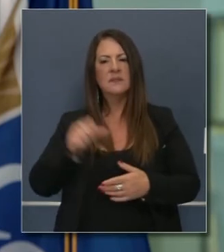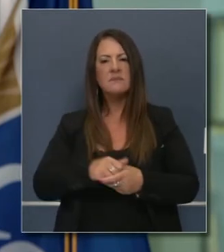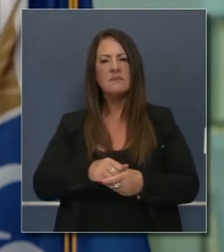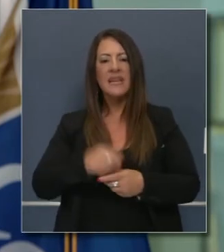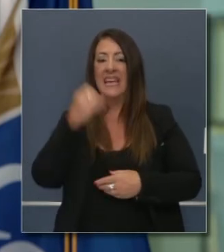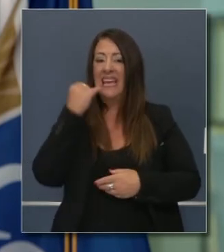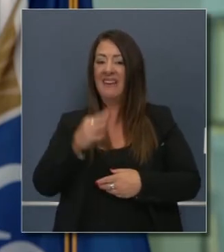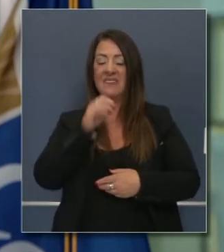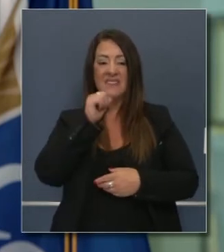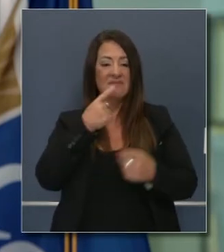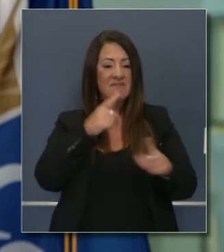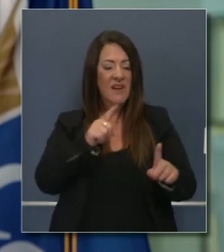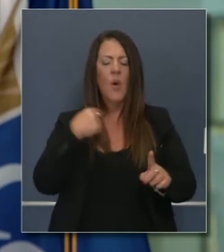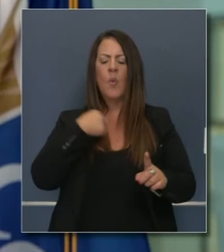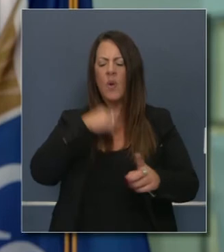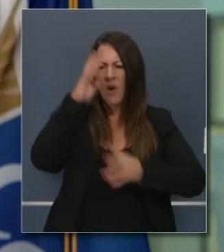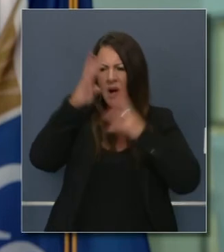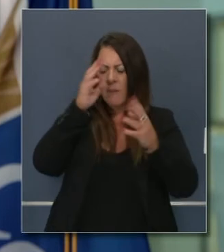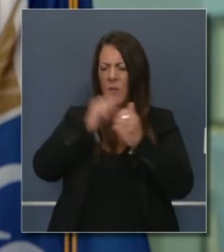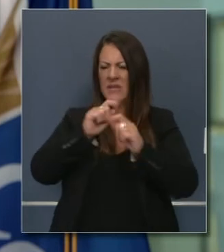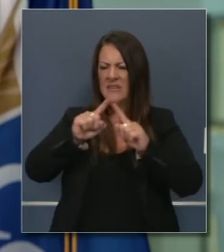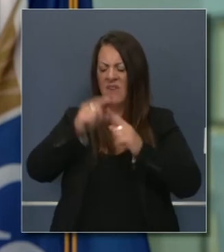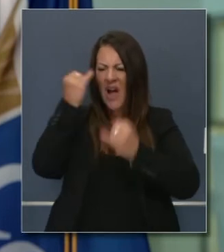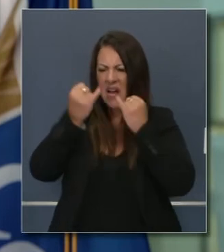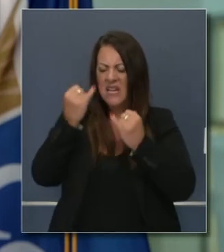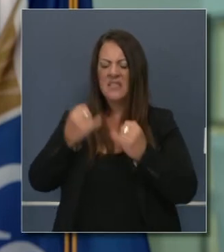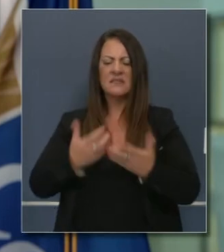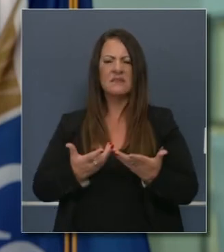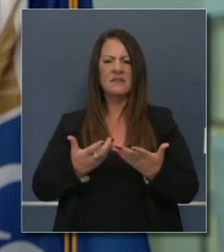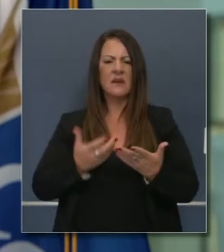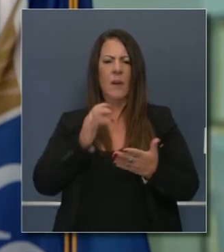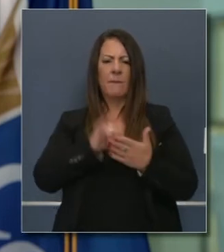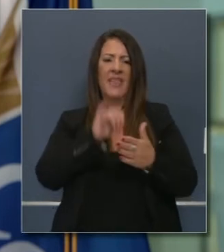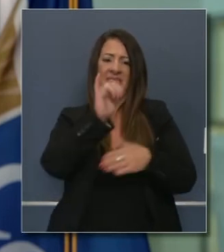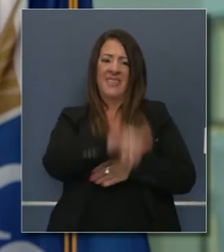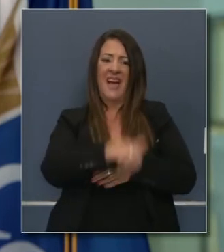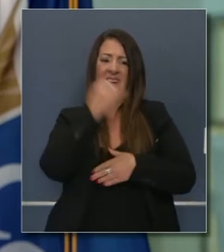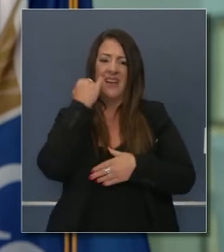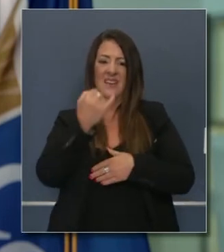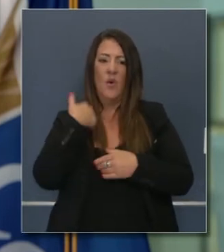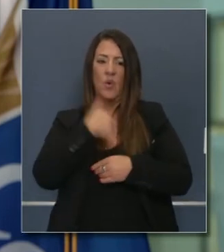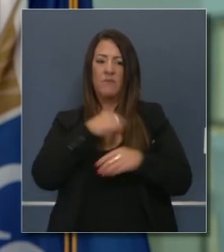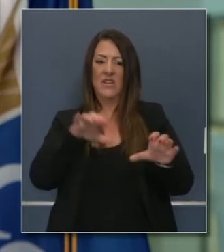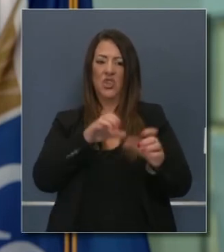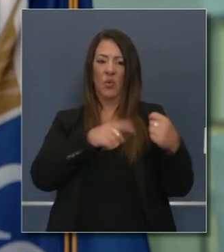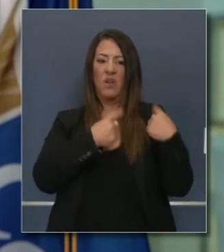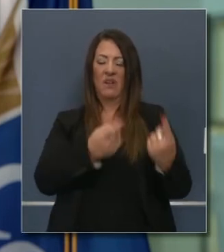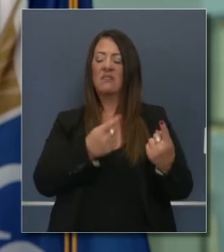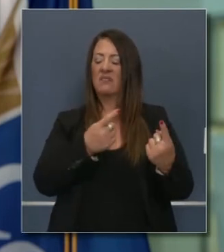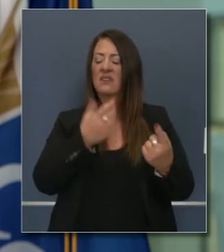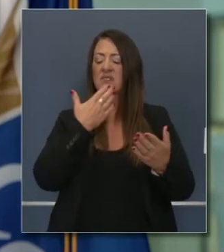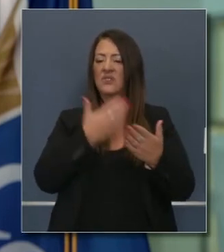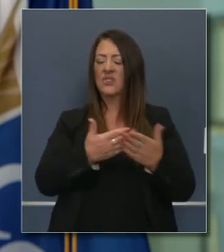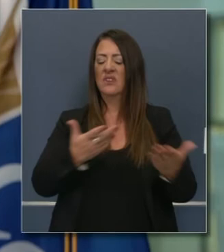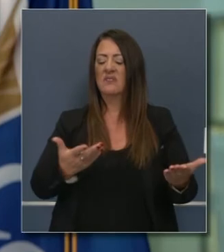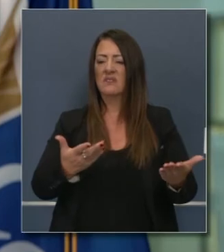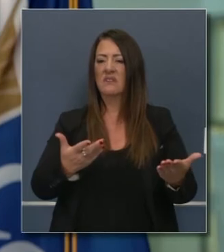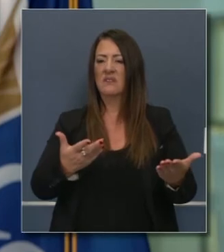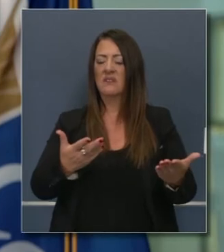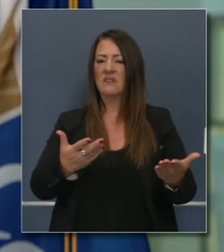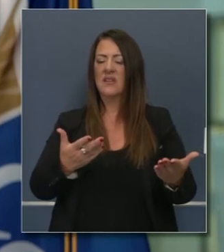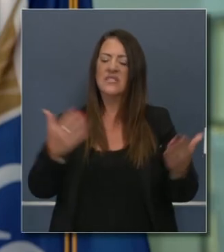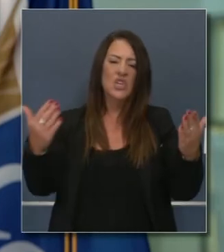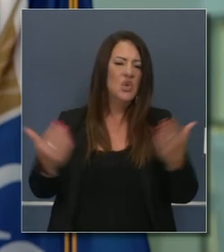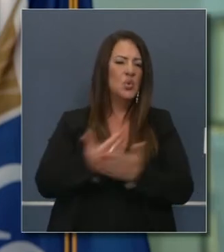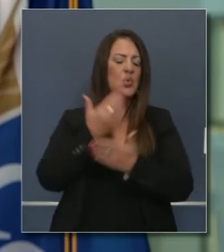no es así, pues nos haremos responsables de eso y crearemos otra estrategia. Pero esta es la más fundamental y desde